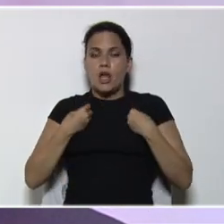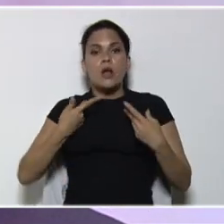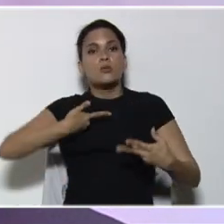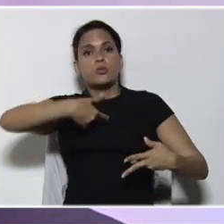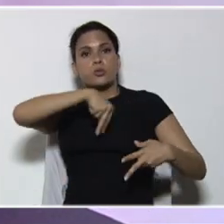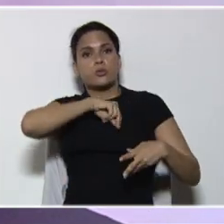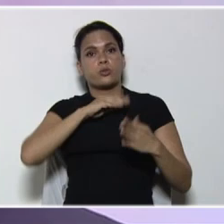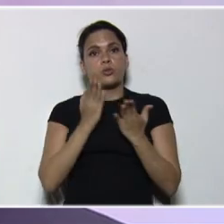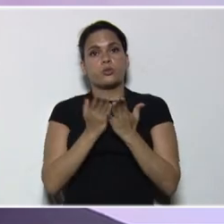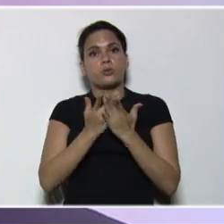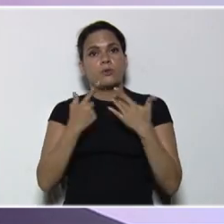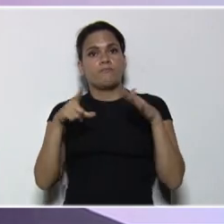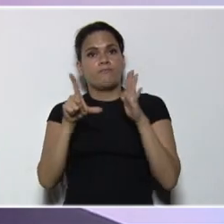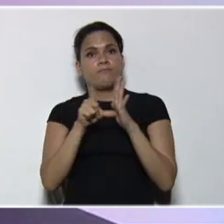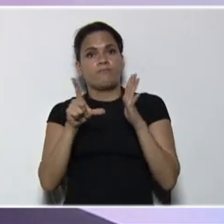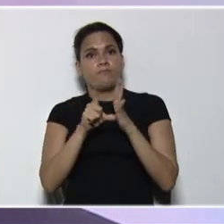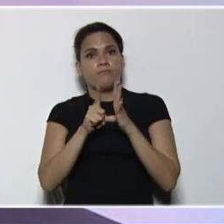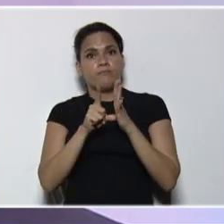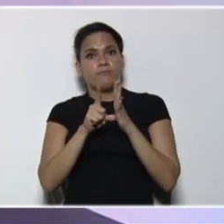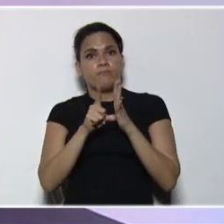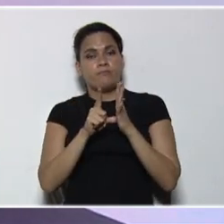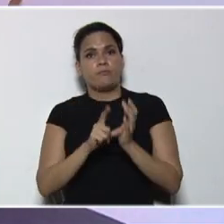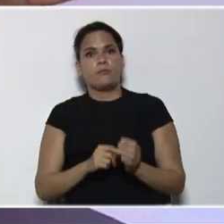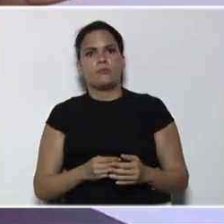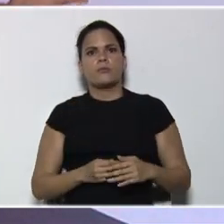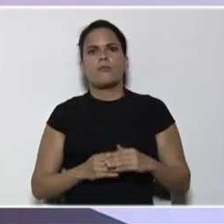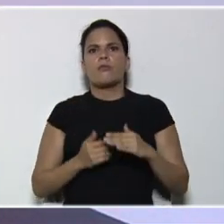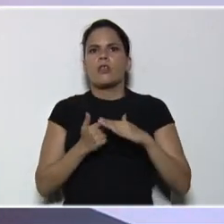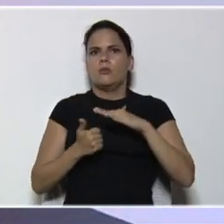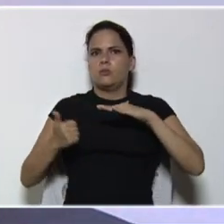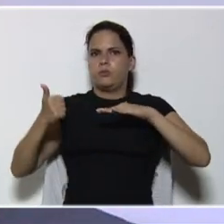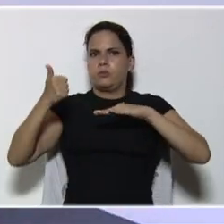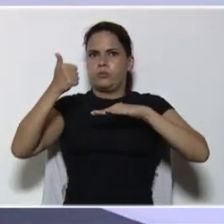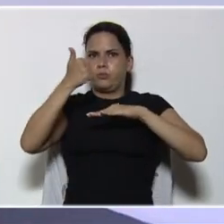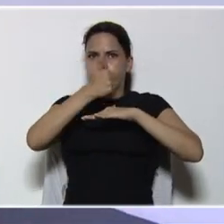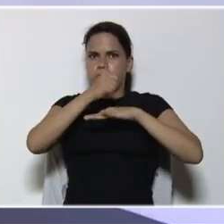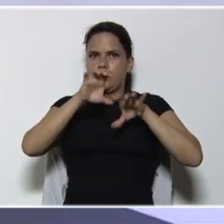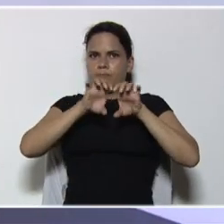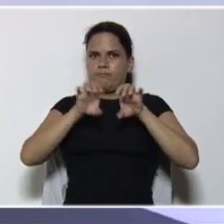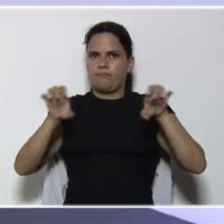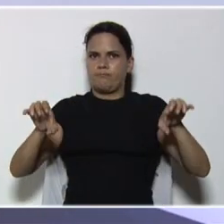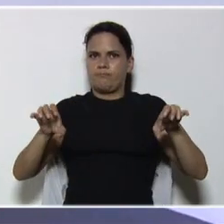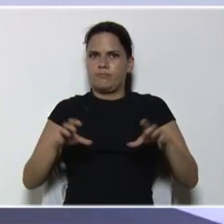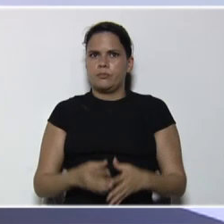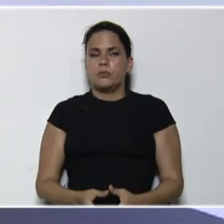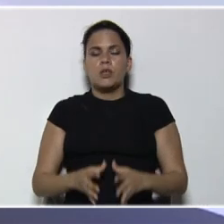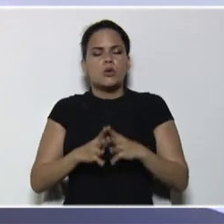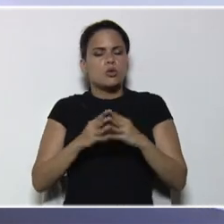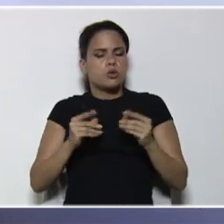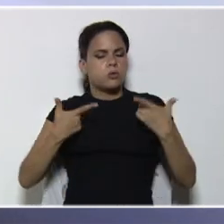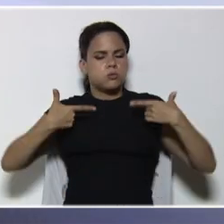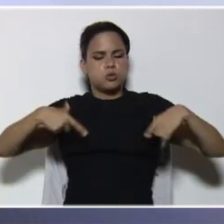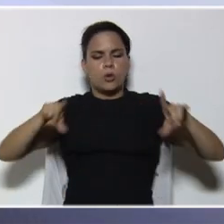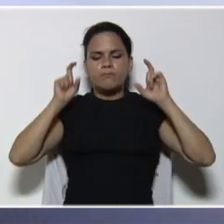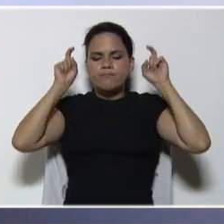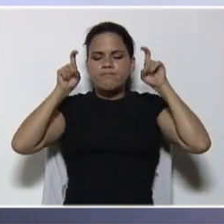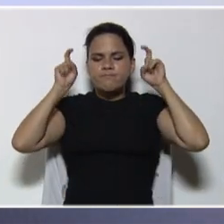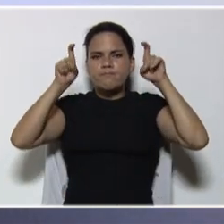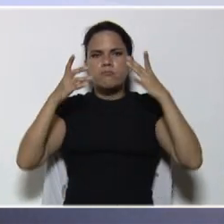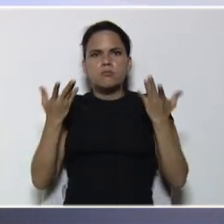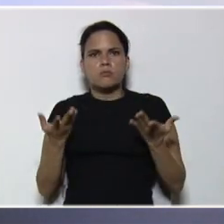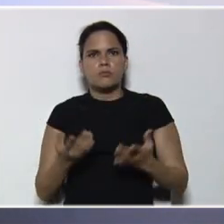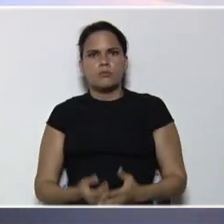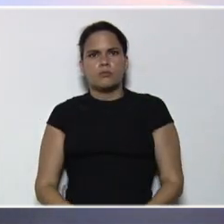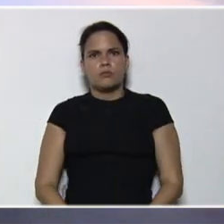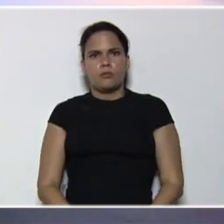estudiantes de Educación Media General, Media Técnica y la Modalidad de Educación para Adultos en todas las áreas de formación,